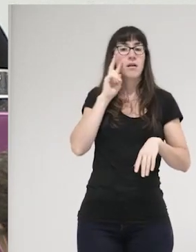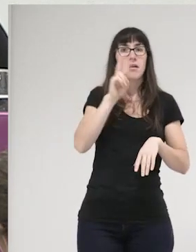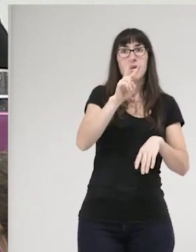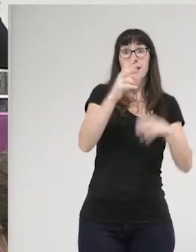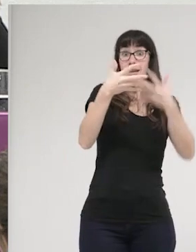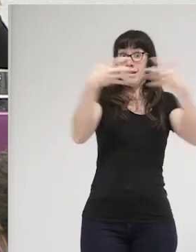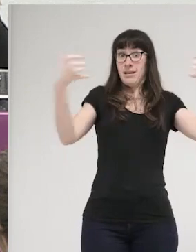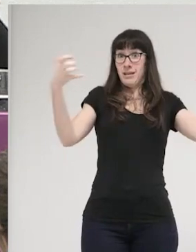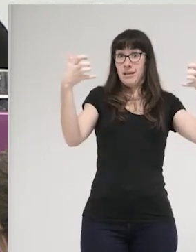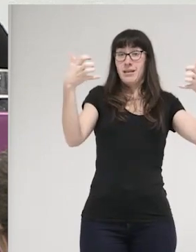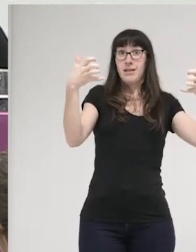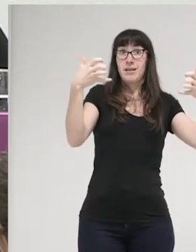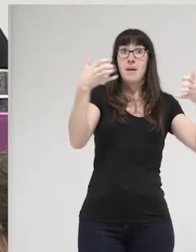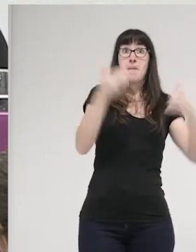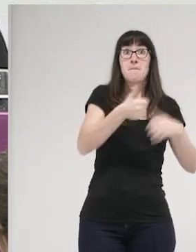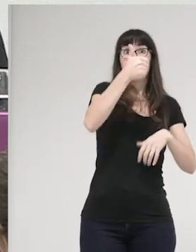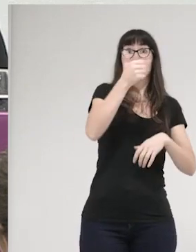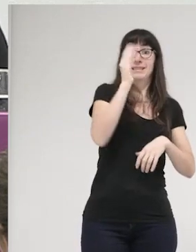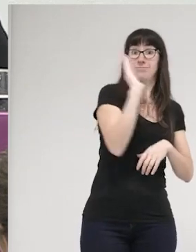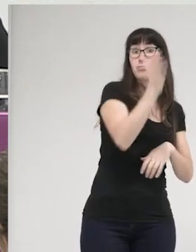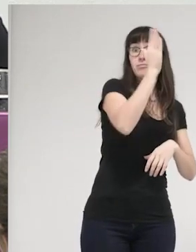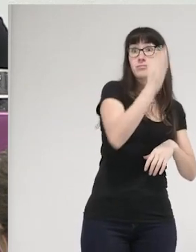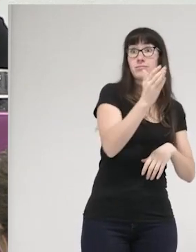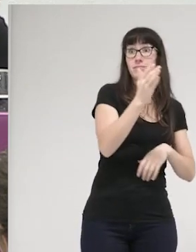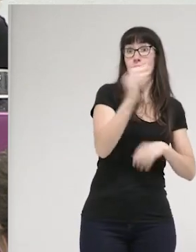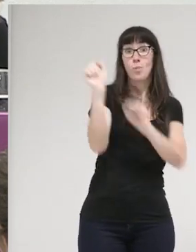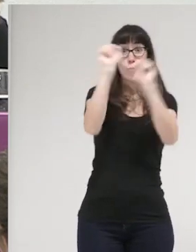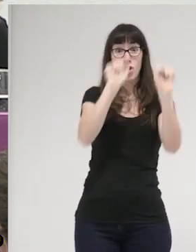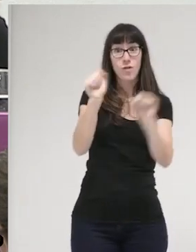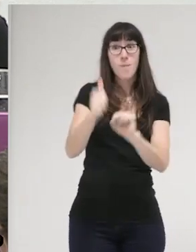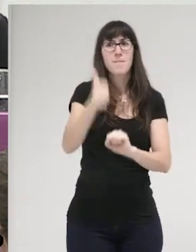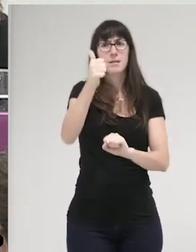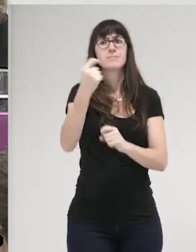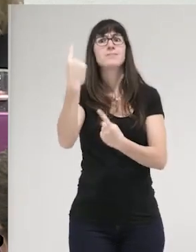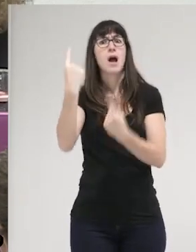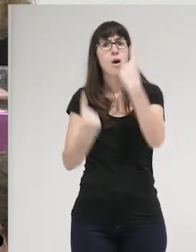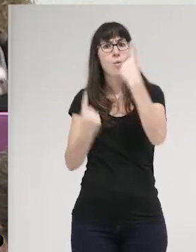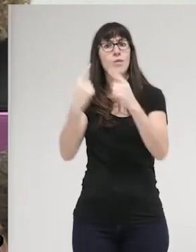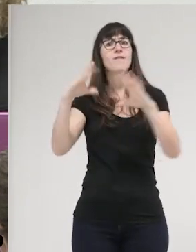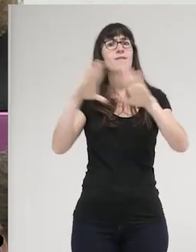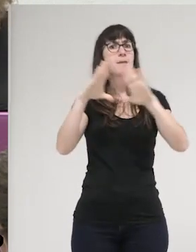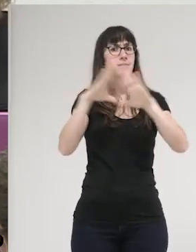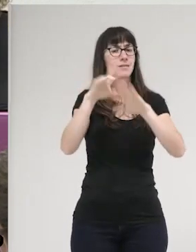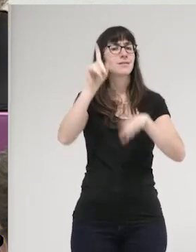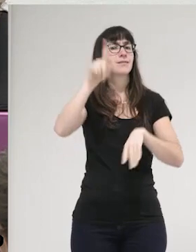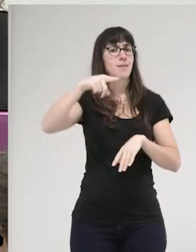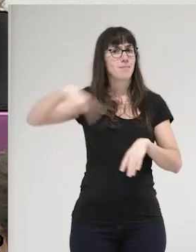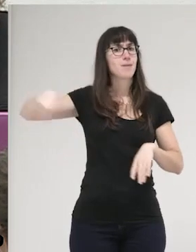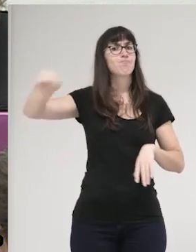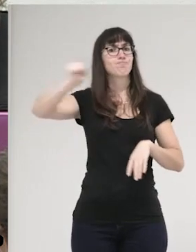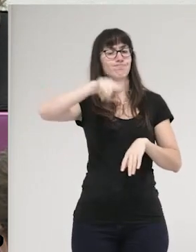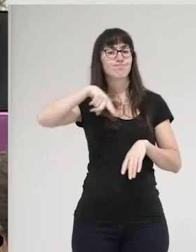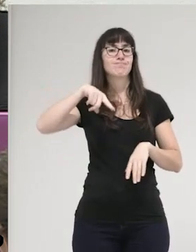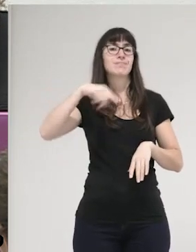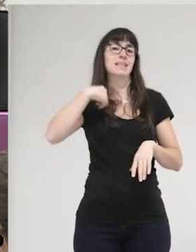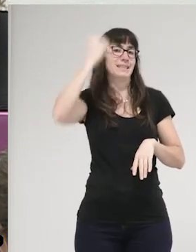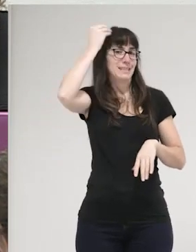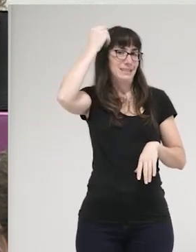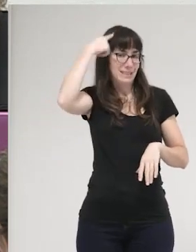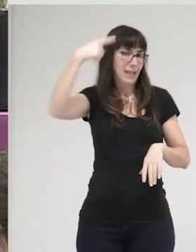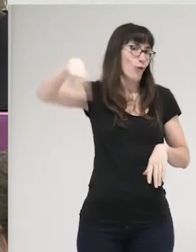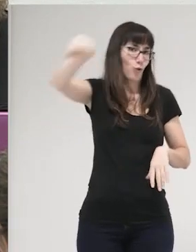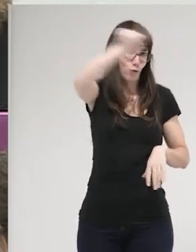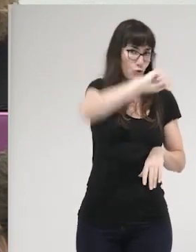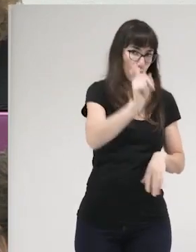también la repiten algunas feministas. Ya sé que no todas y quizá aquí menos que en otros lugares,